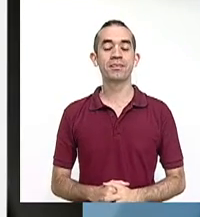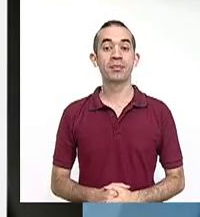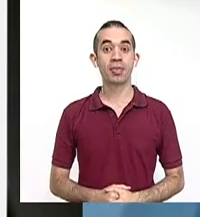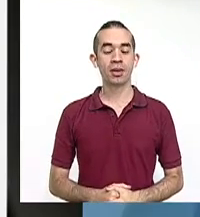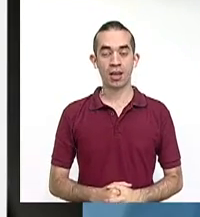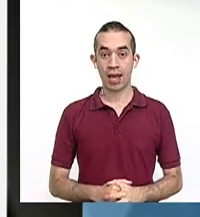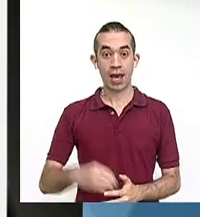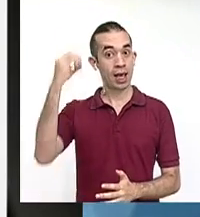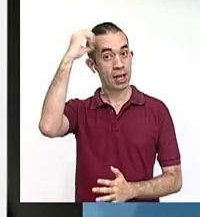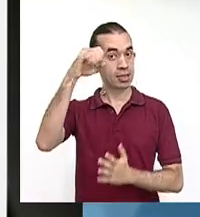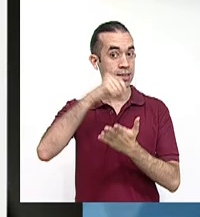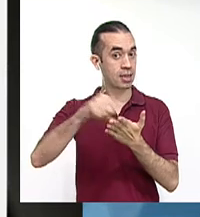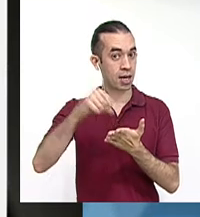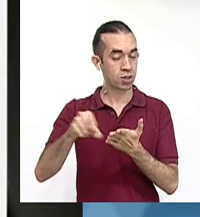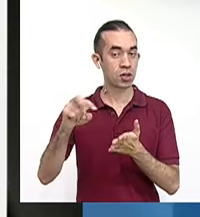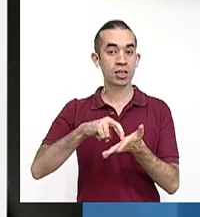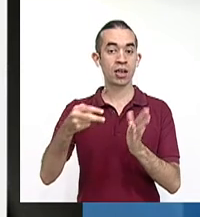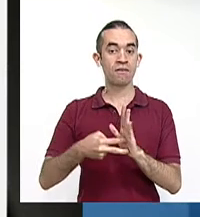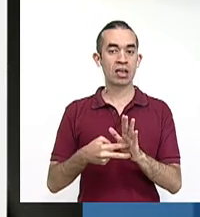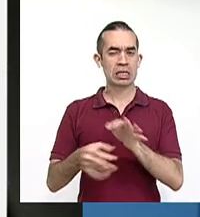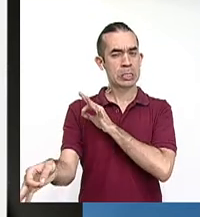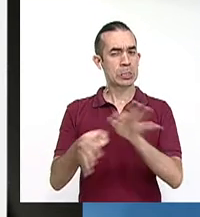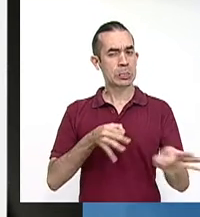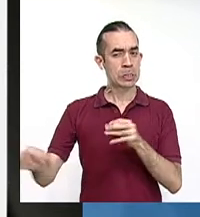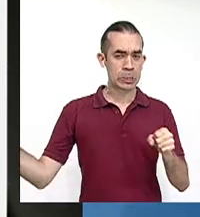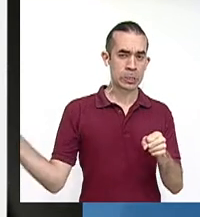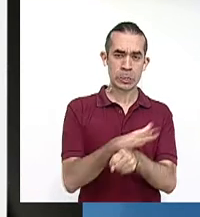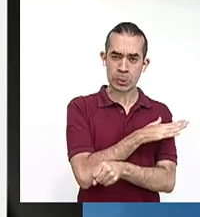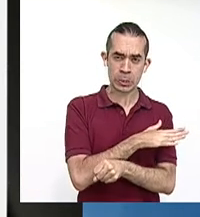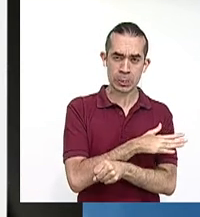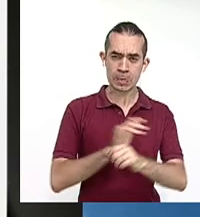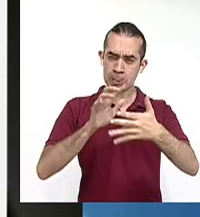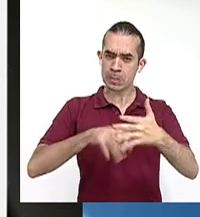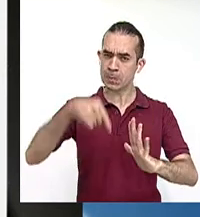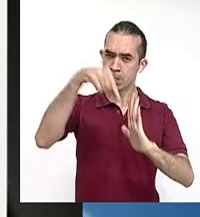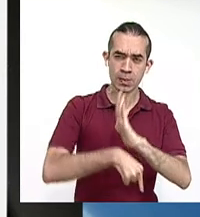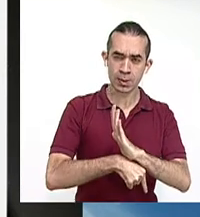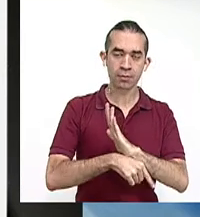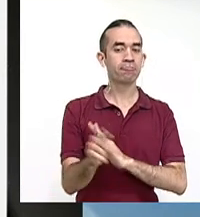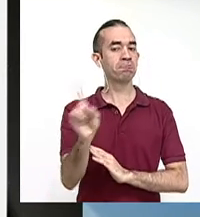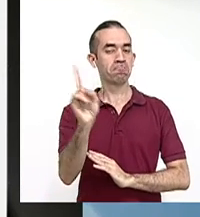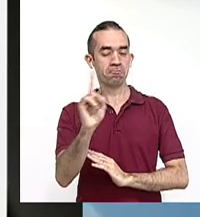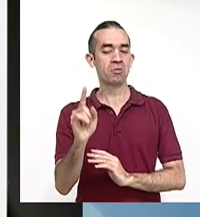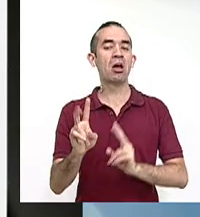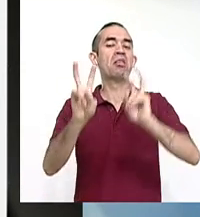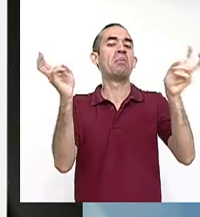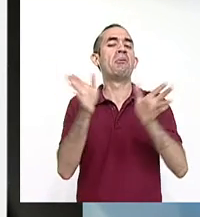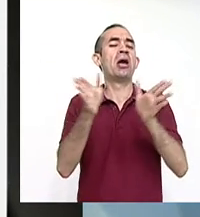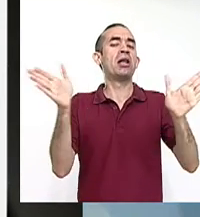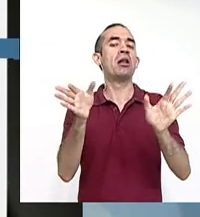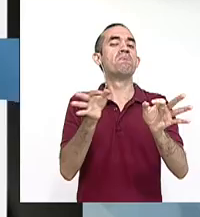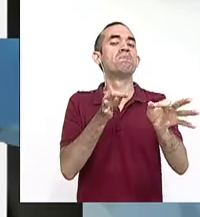ensayístico no trata de agotar el tema ni brindar un estudio especializado, sino una aproximación general del tema.